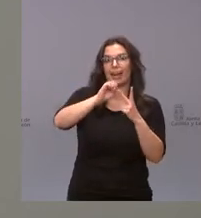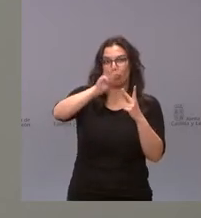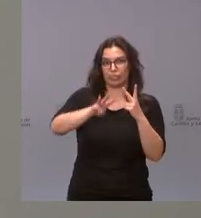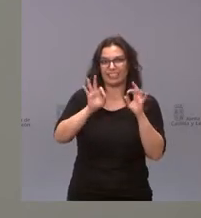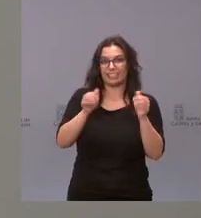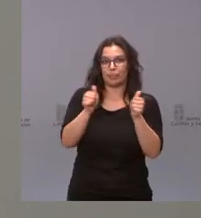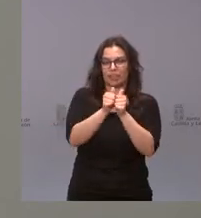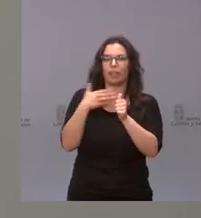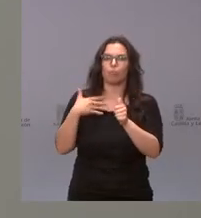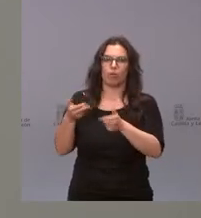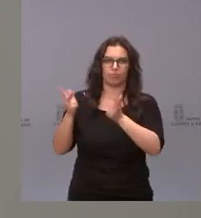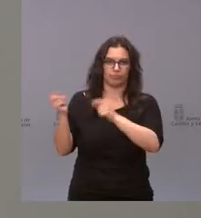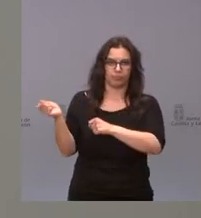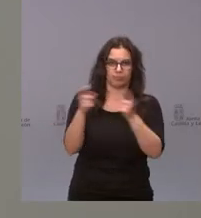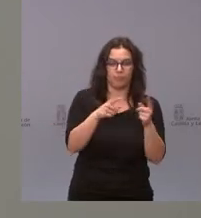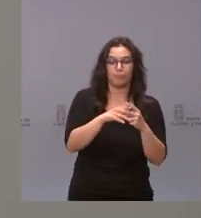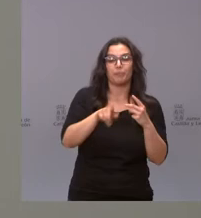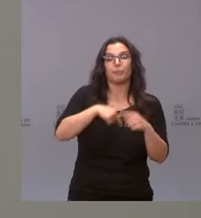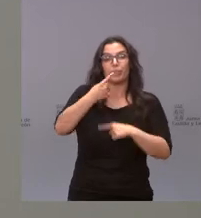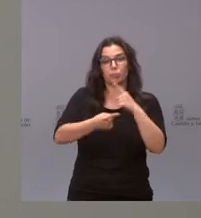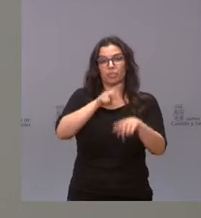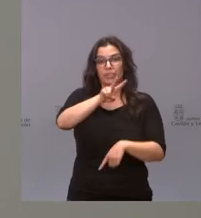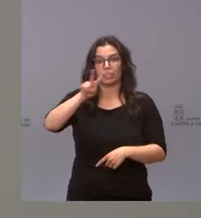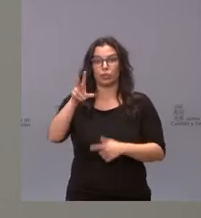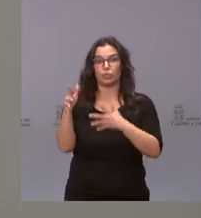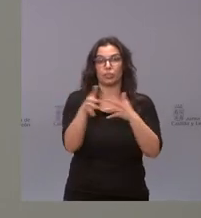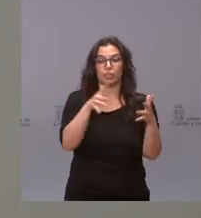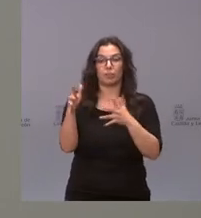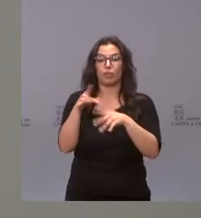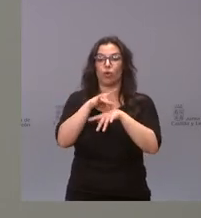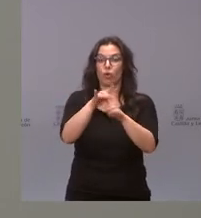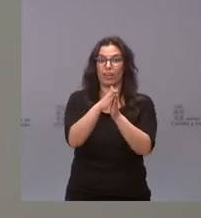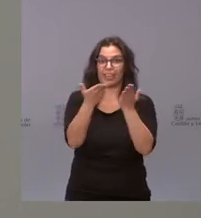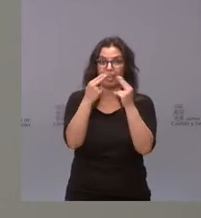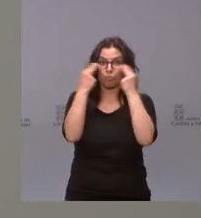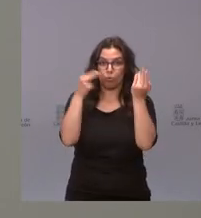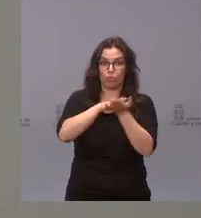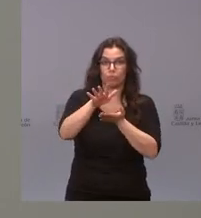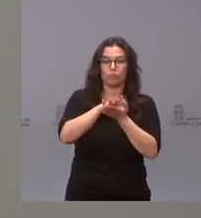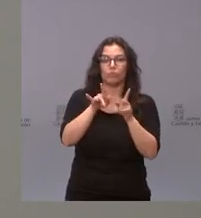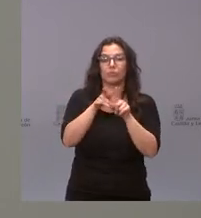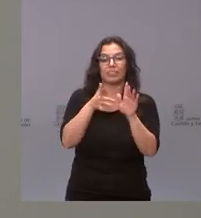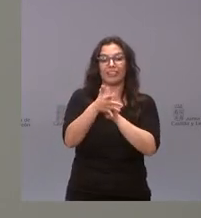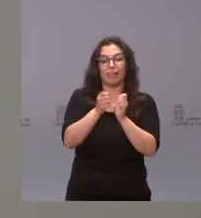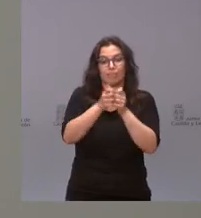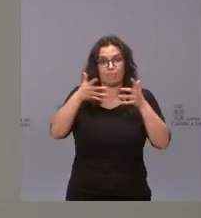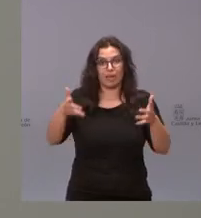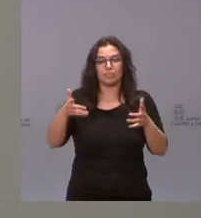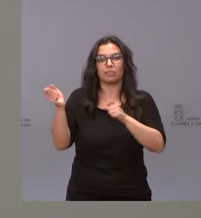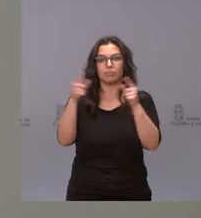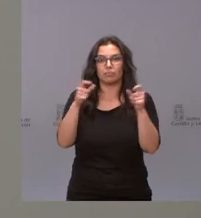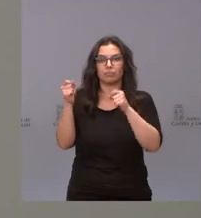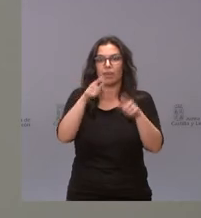dependencia. En el mes de marzo, el 22 de marzo, la guía que se publicó amplió estos ingresos a